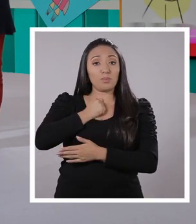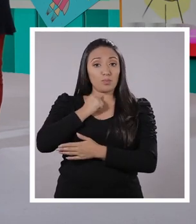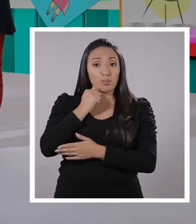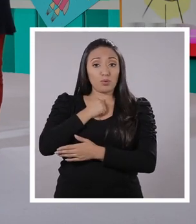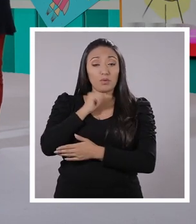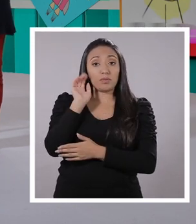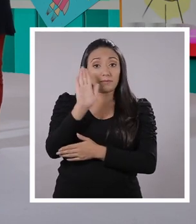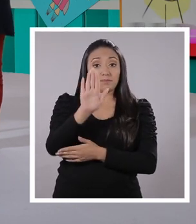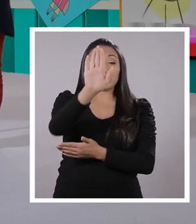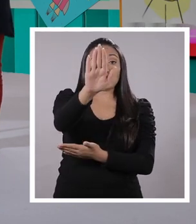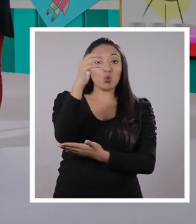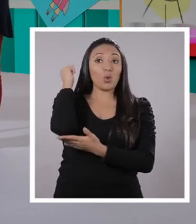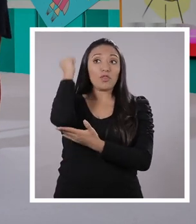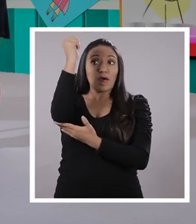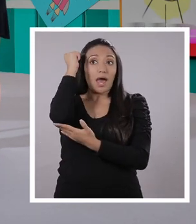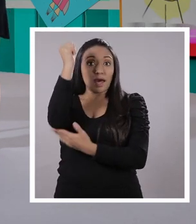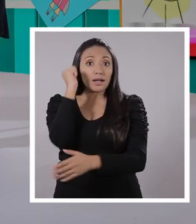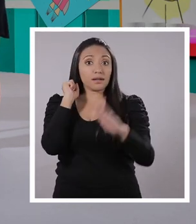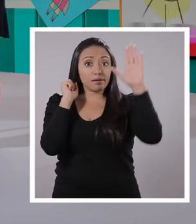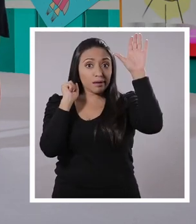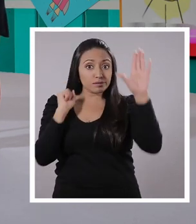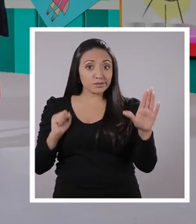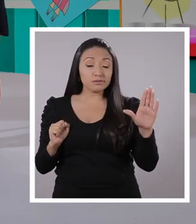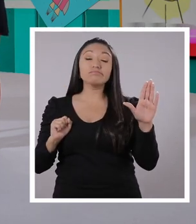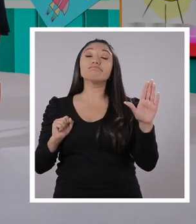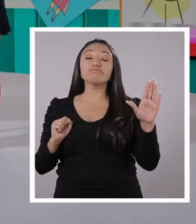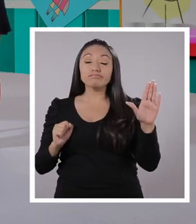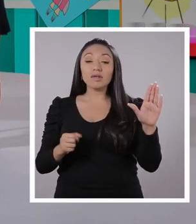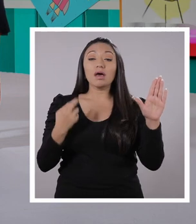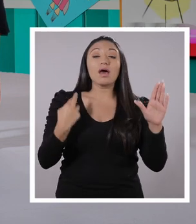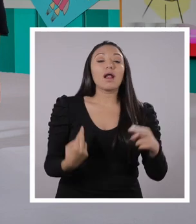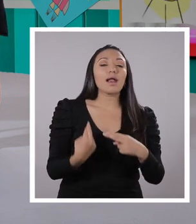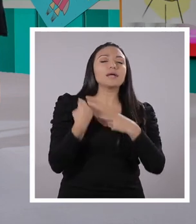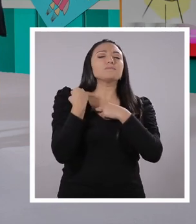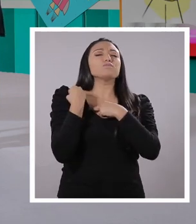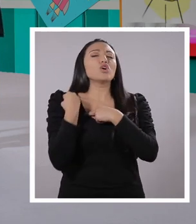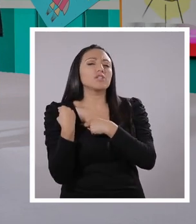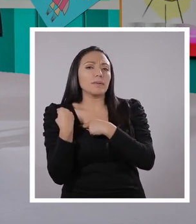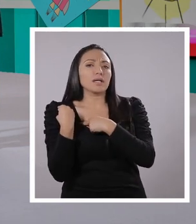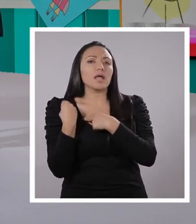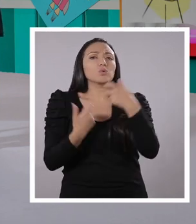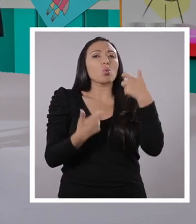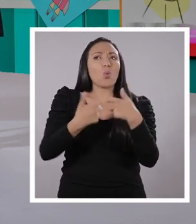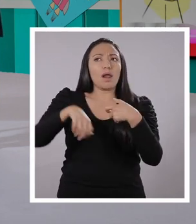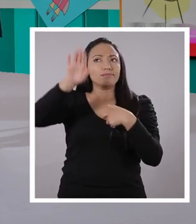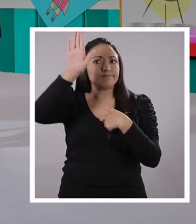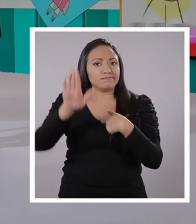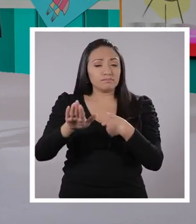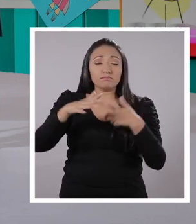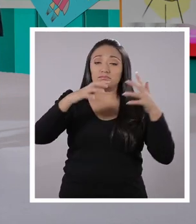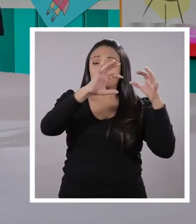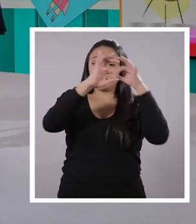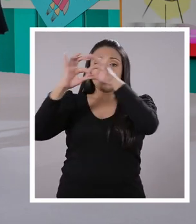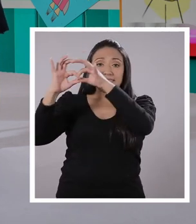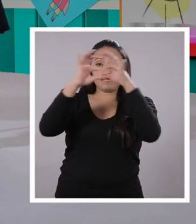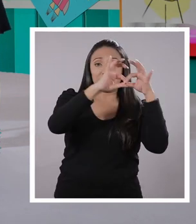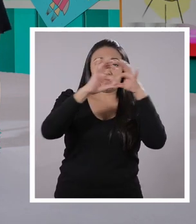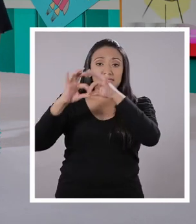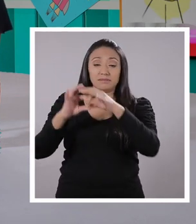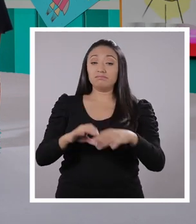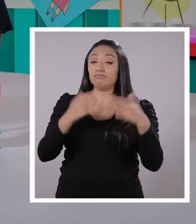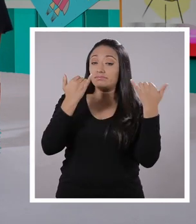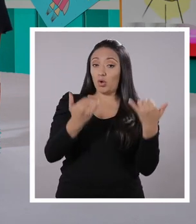identidad. Y el día de hoy vamos a identificar nuestros derechos, pero también muy, muy importantes nuestras